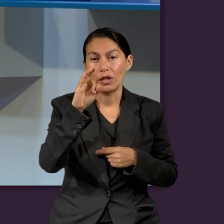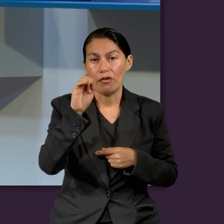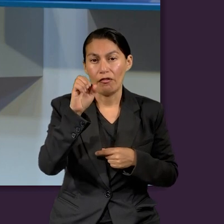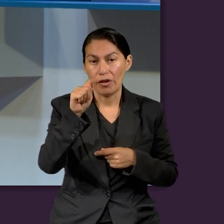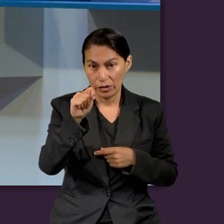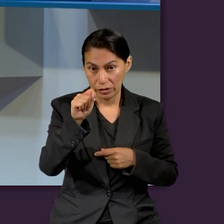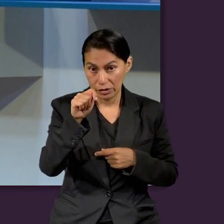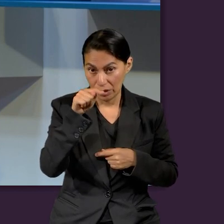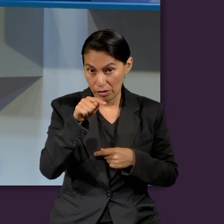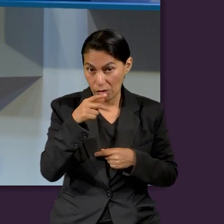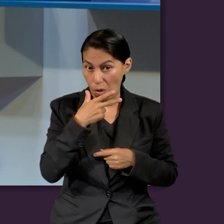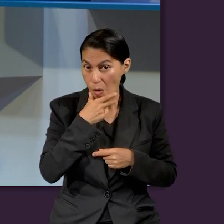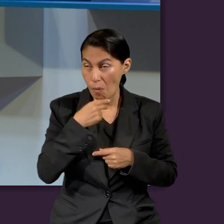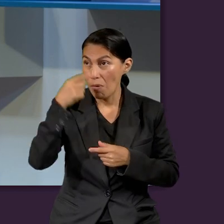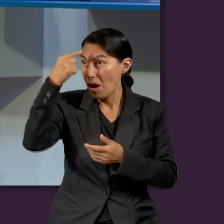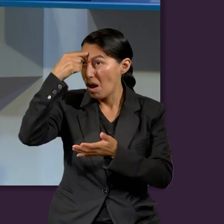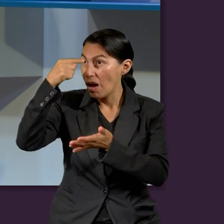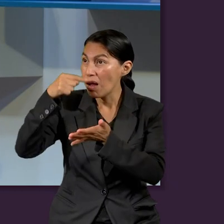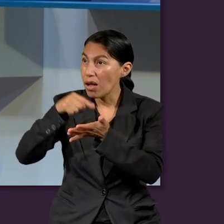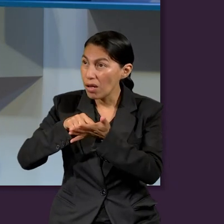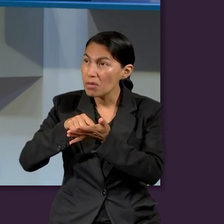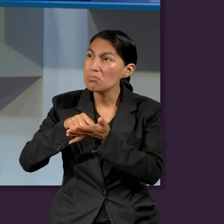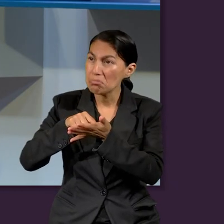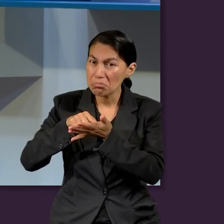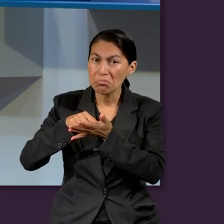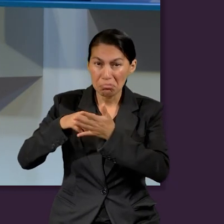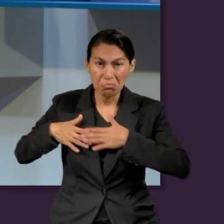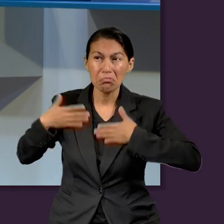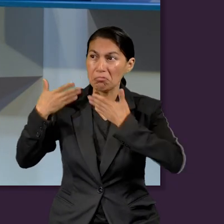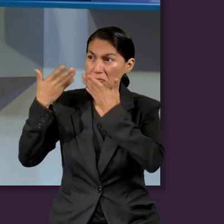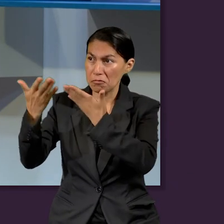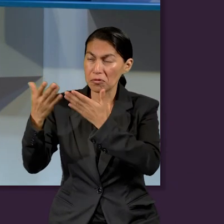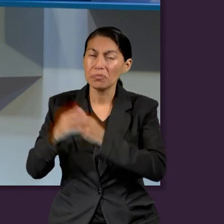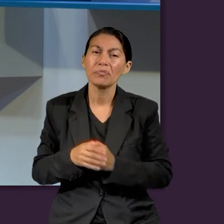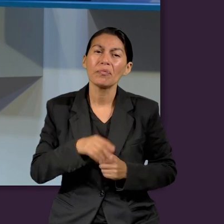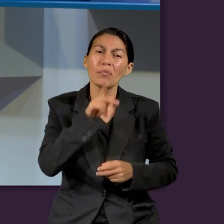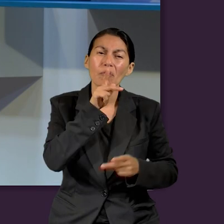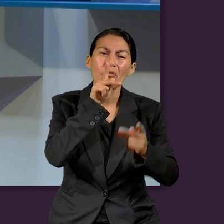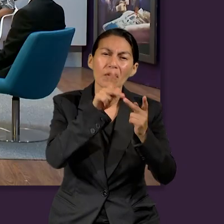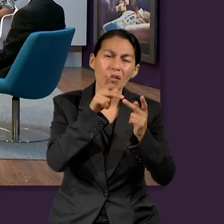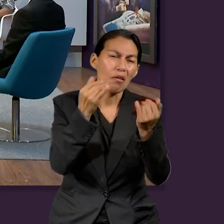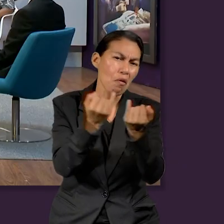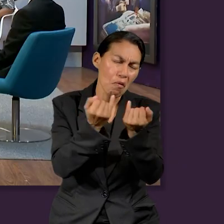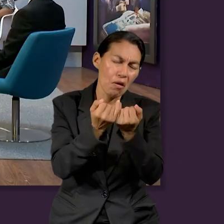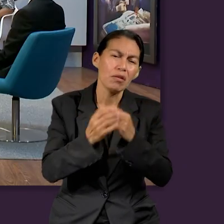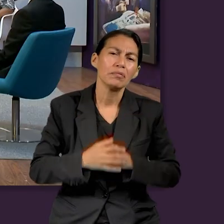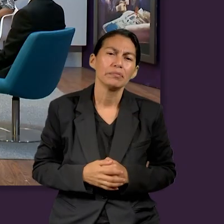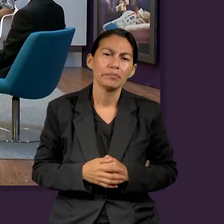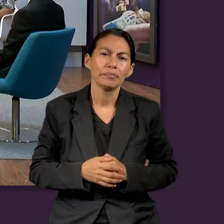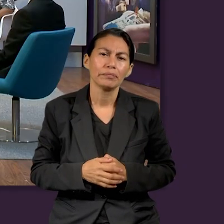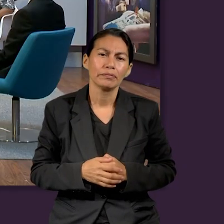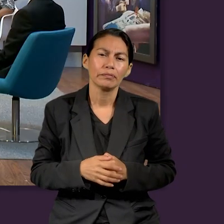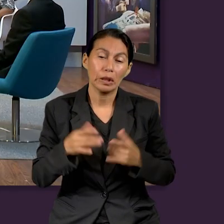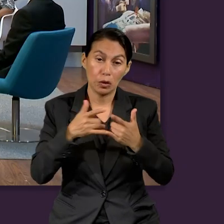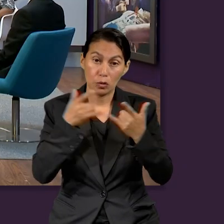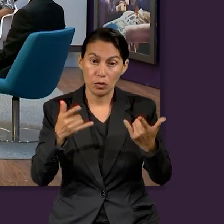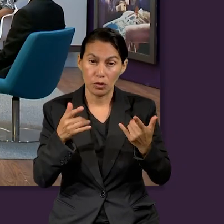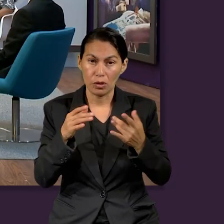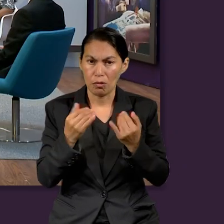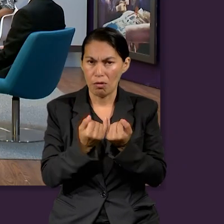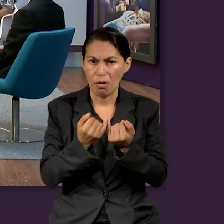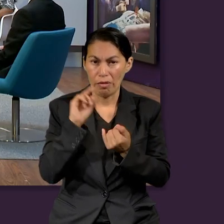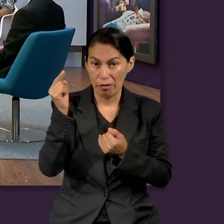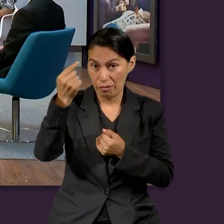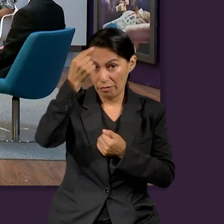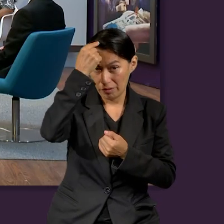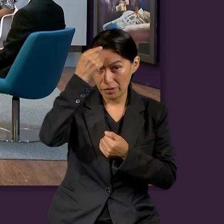que confió en Dios y también en los profetas. Sin embargo, esta lección presenta el caso de David,